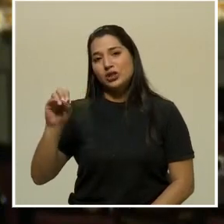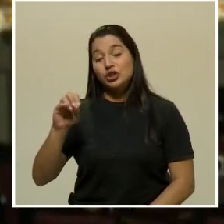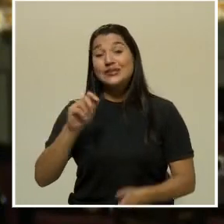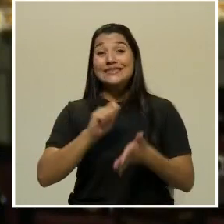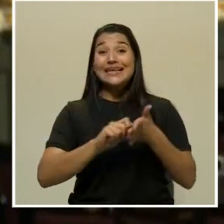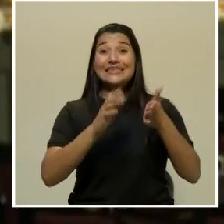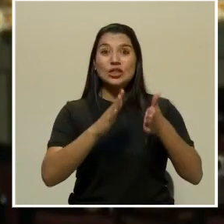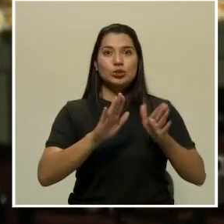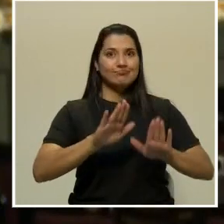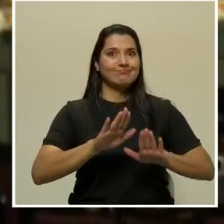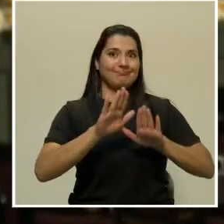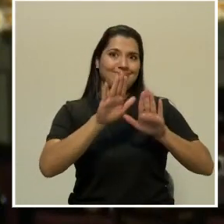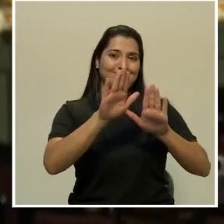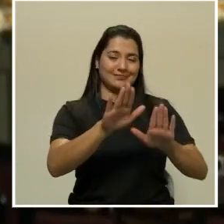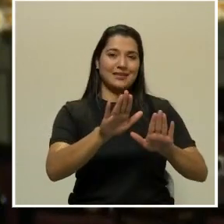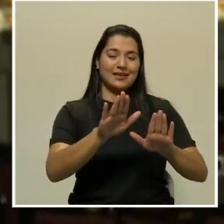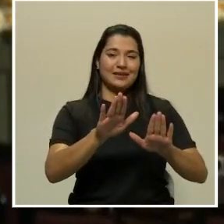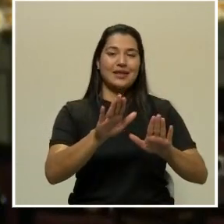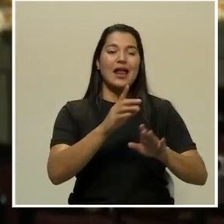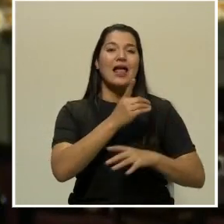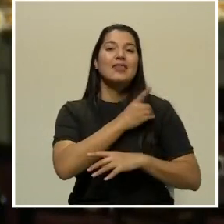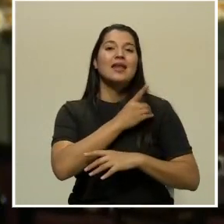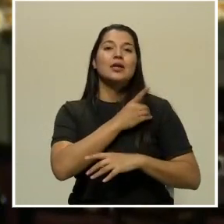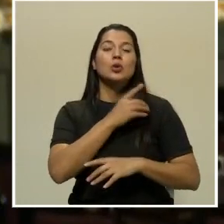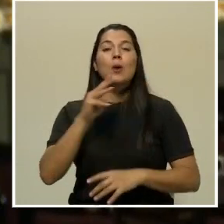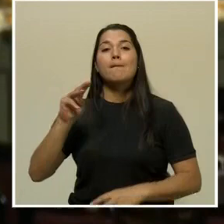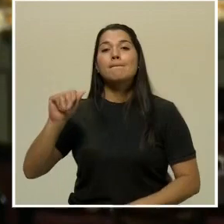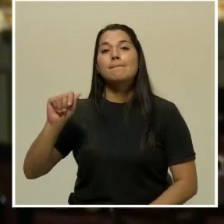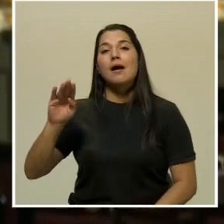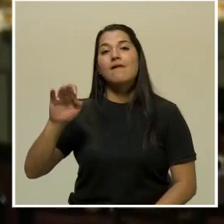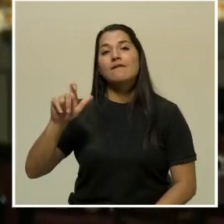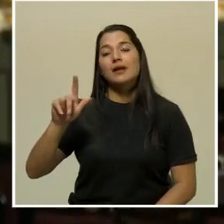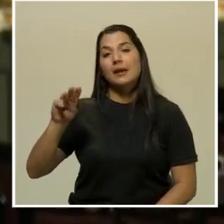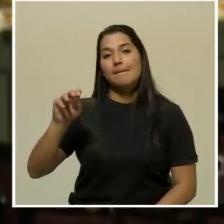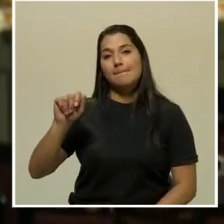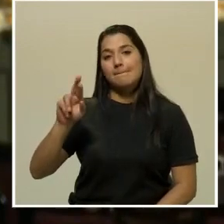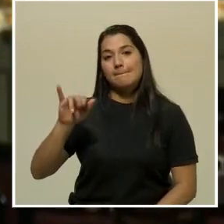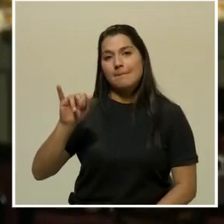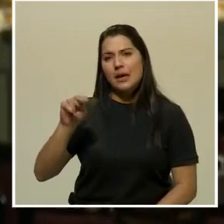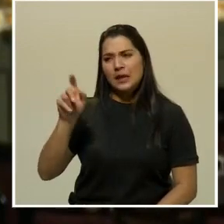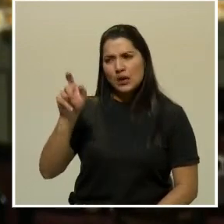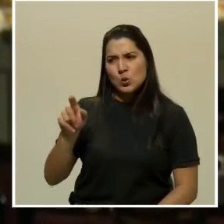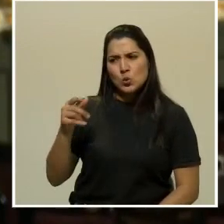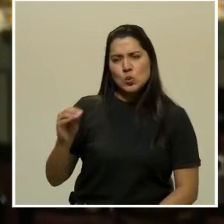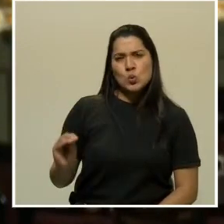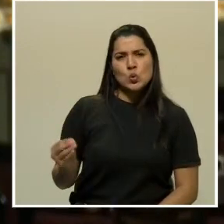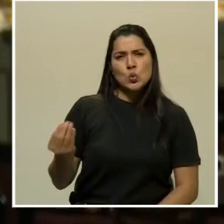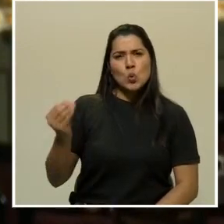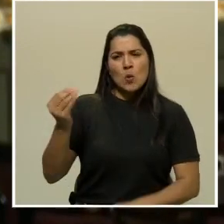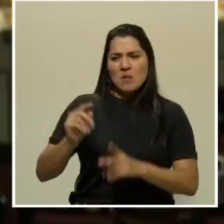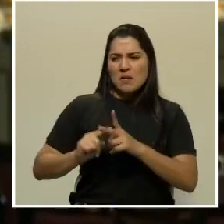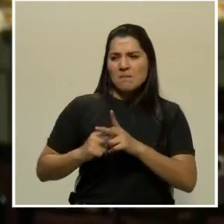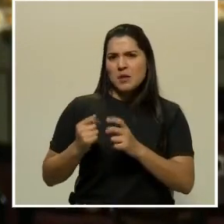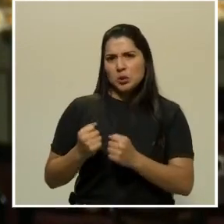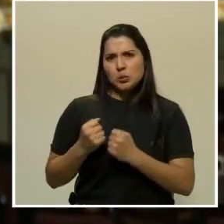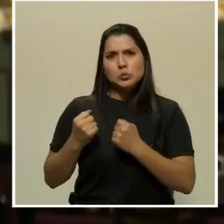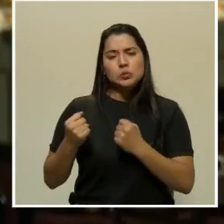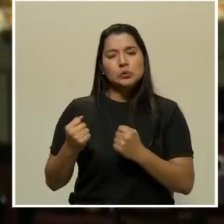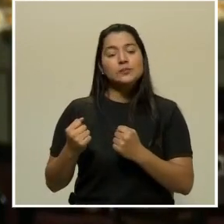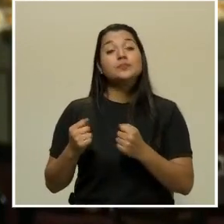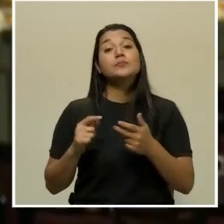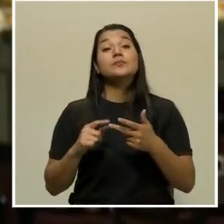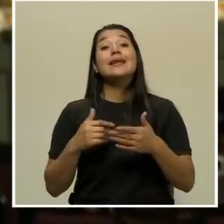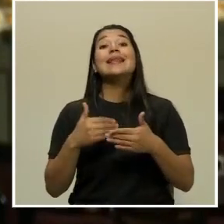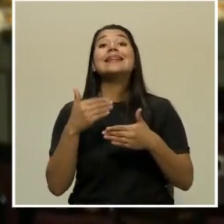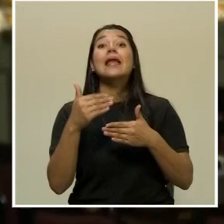excelente. La directora es Mabel Marín, que es muy joven y que está empezando con mucha fuerza. Y